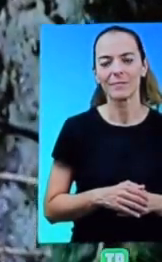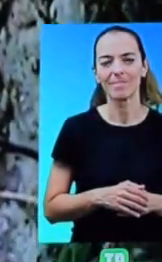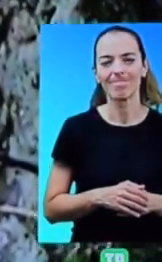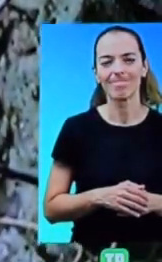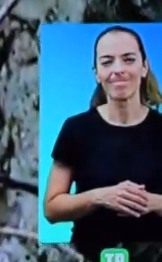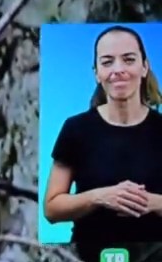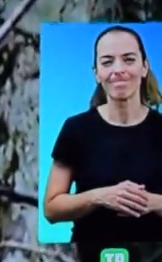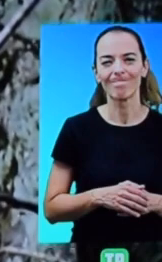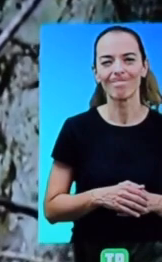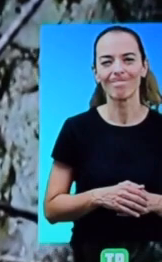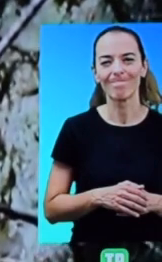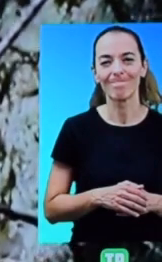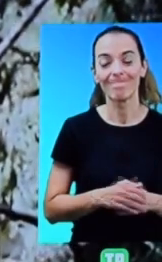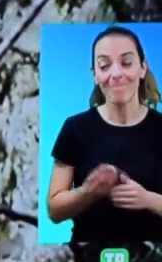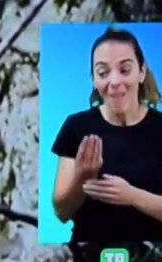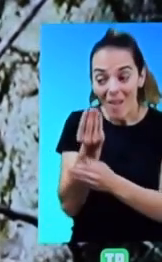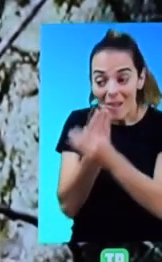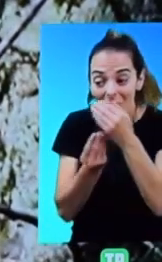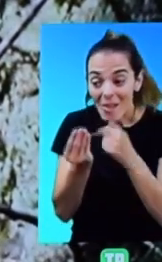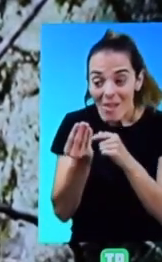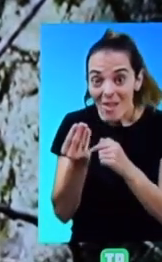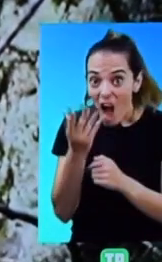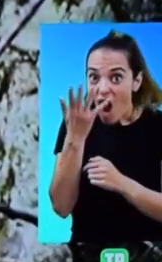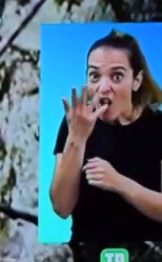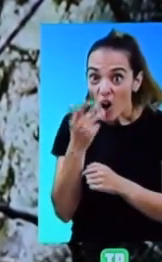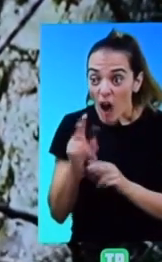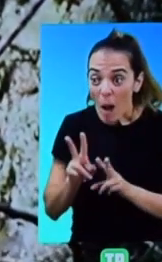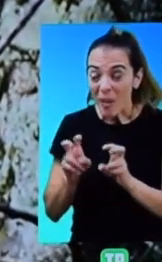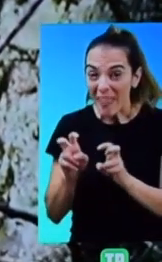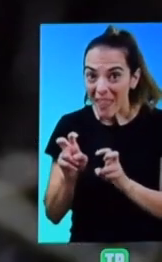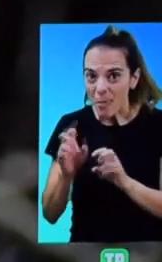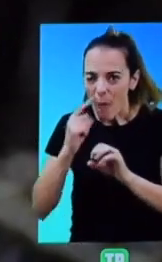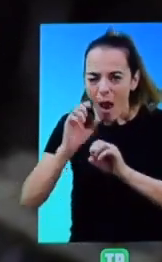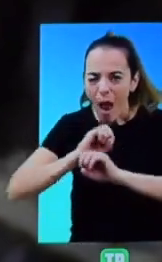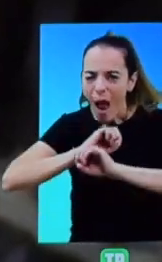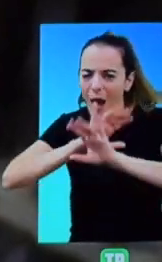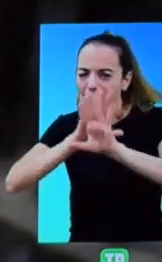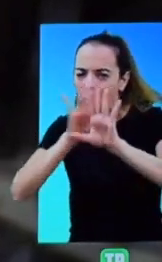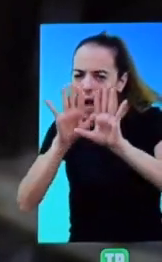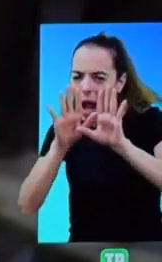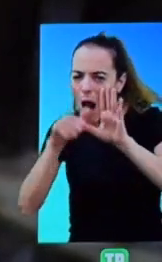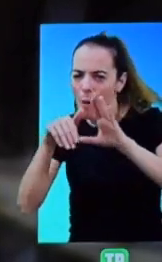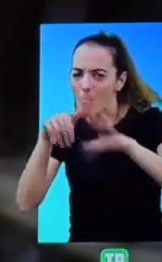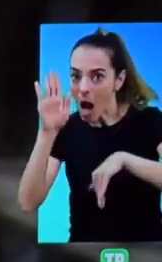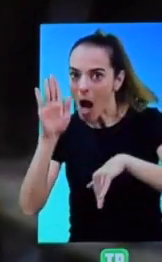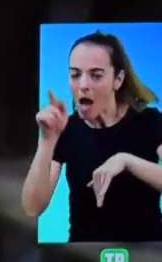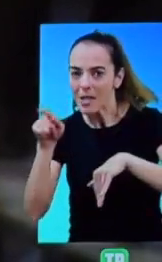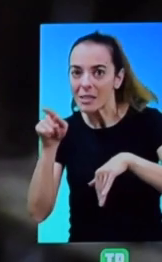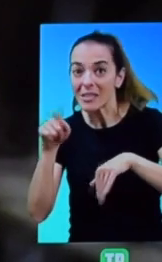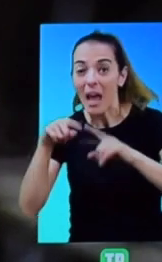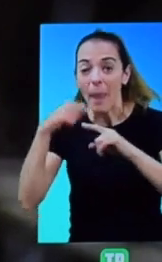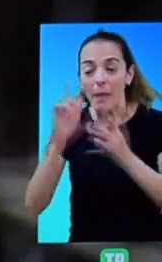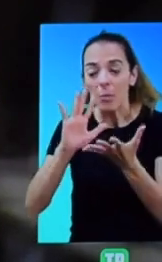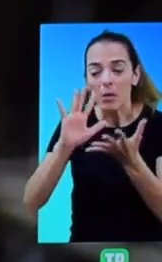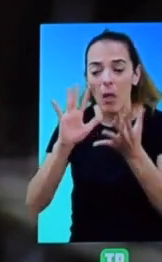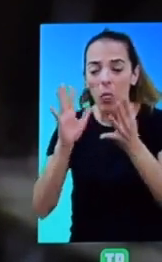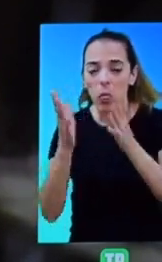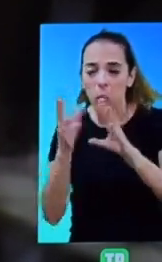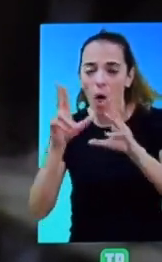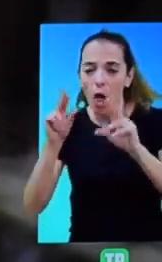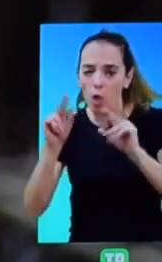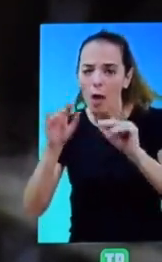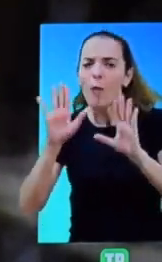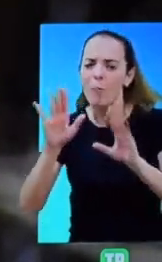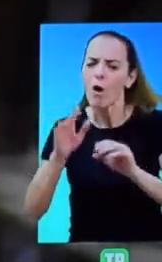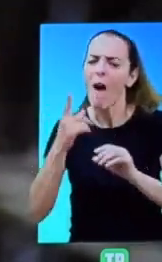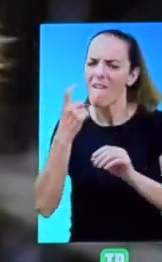El color de las crías es al principio mucho más pálido que el de los adultos y no se vuelve dorado hasta transcurridos unos años.